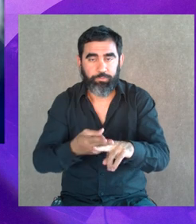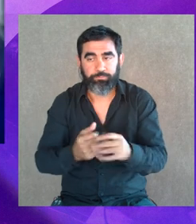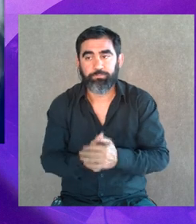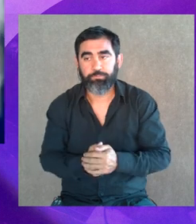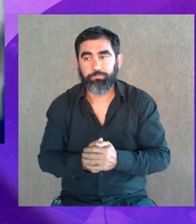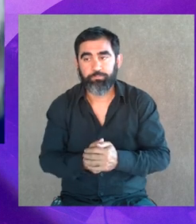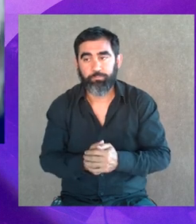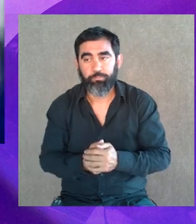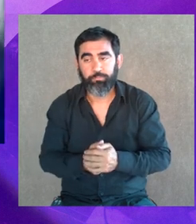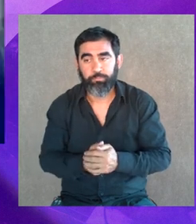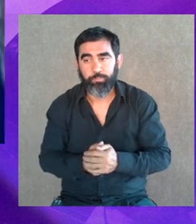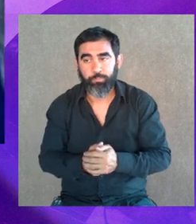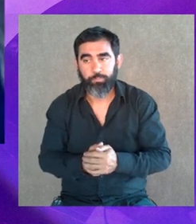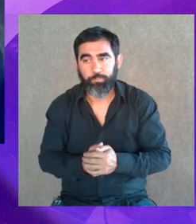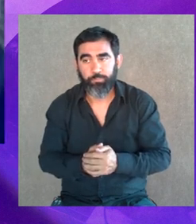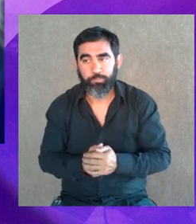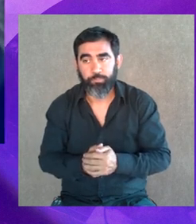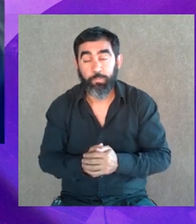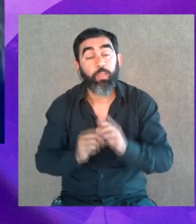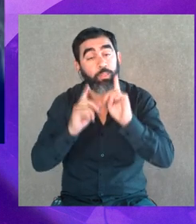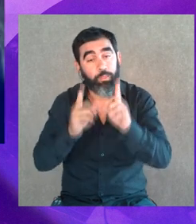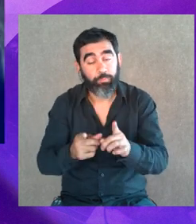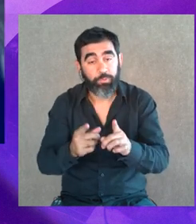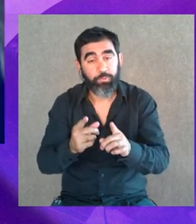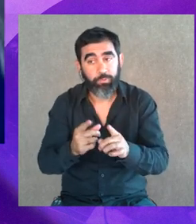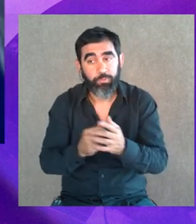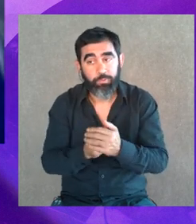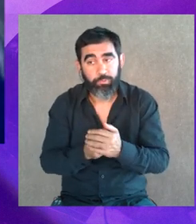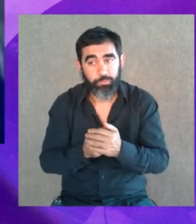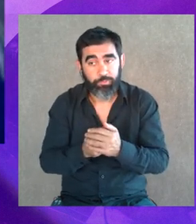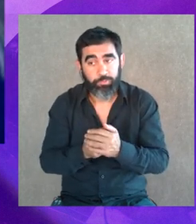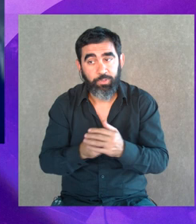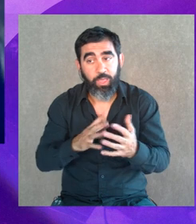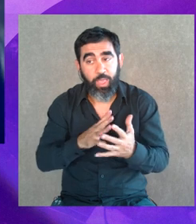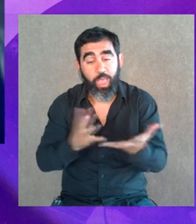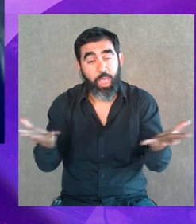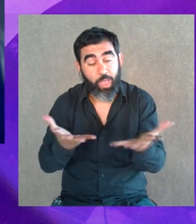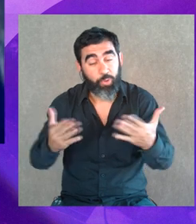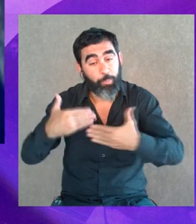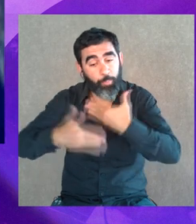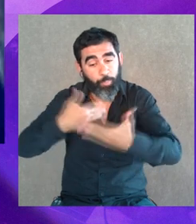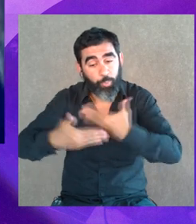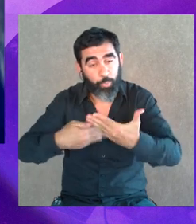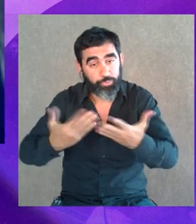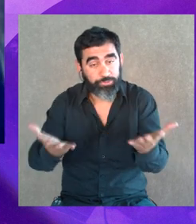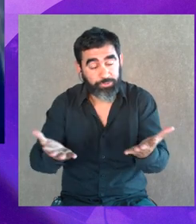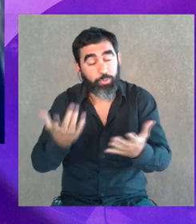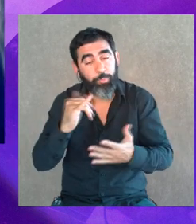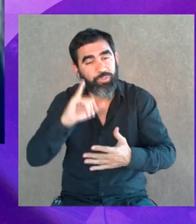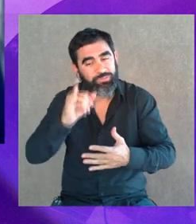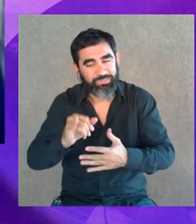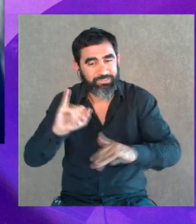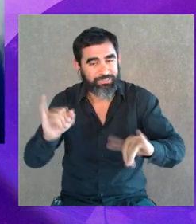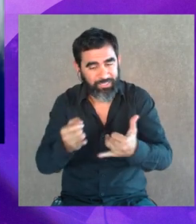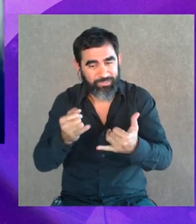Mónica, además estamos en un proceso todavía, ¿no? Pero